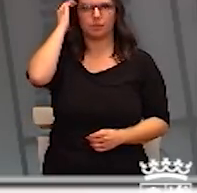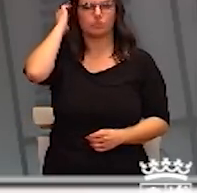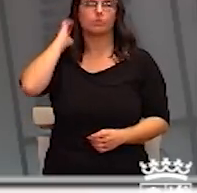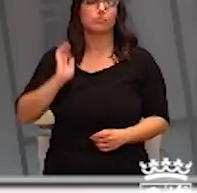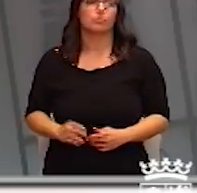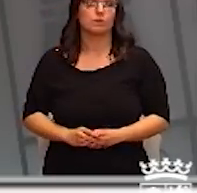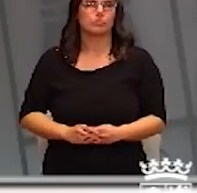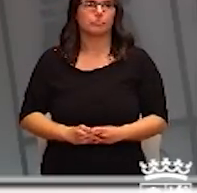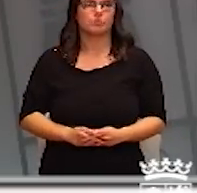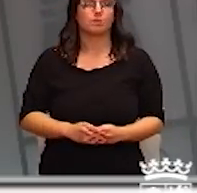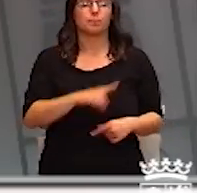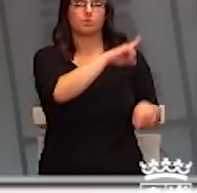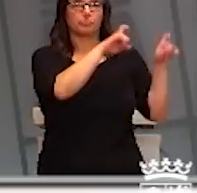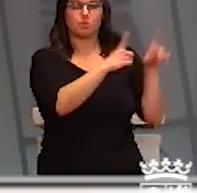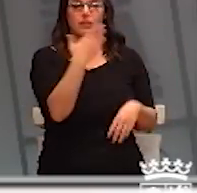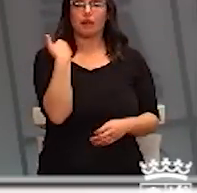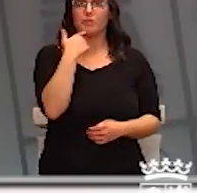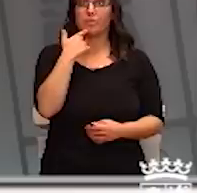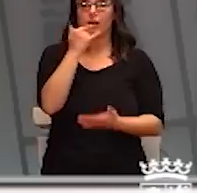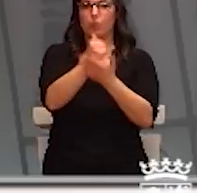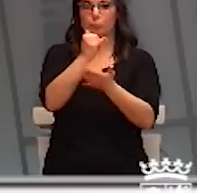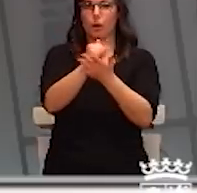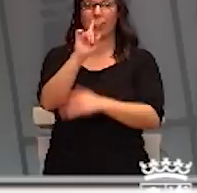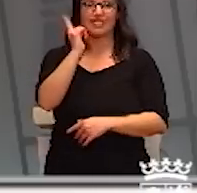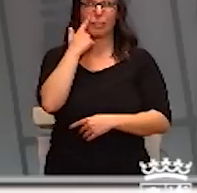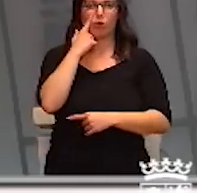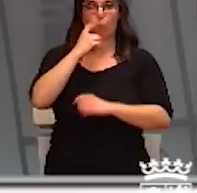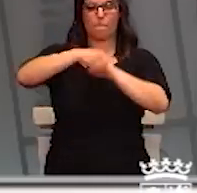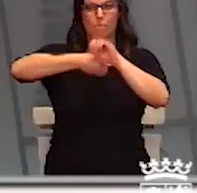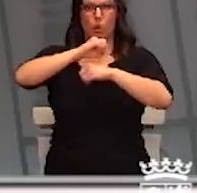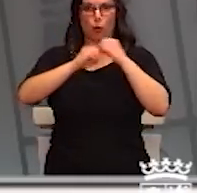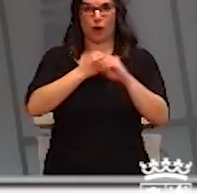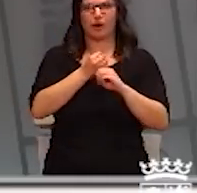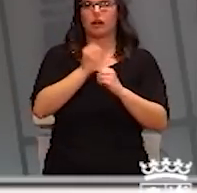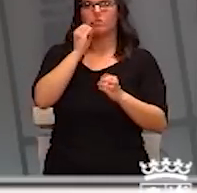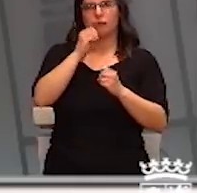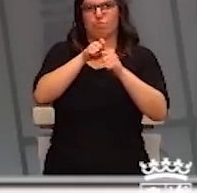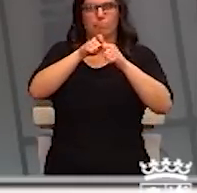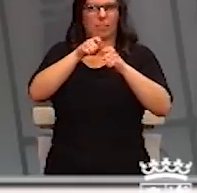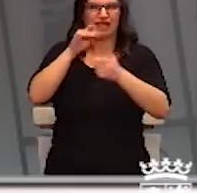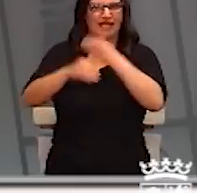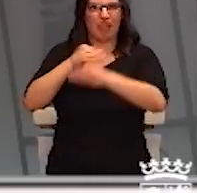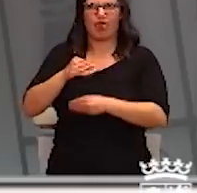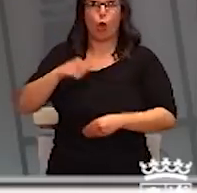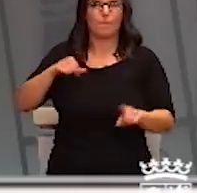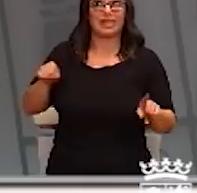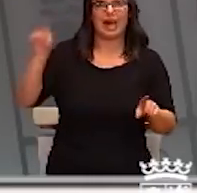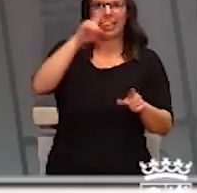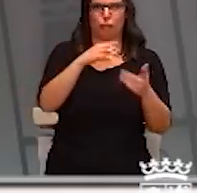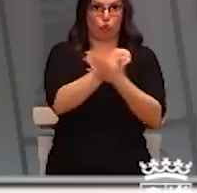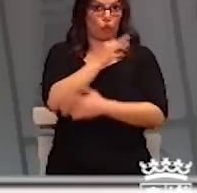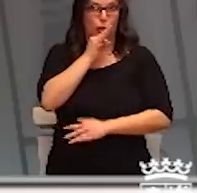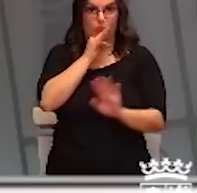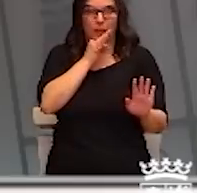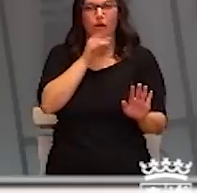Sí, ayer se comentó que las pruebas de detección molecular se ampliarían a todos los hospitales. No sé si se ha hablado ya, si se hablará en el